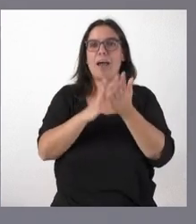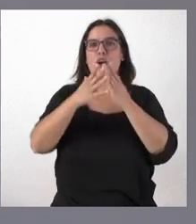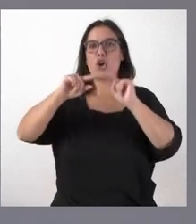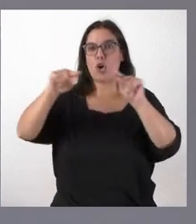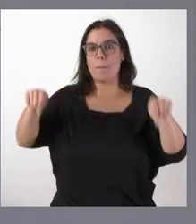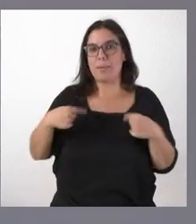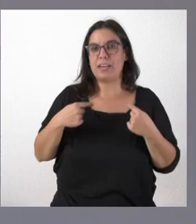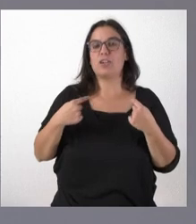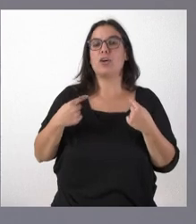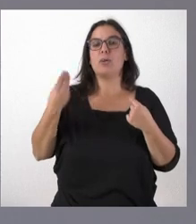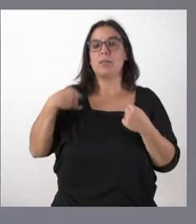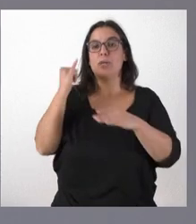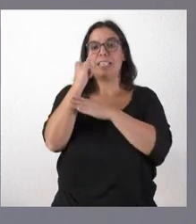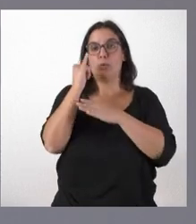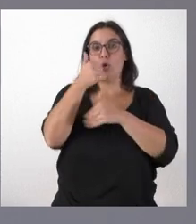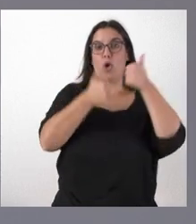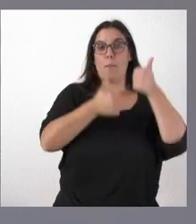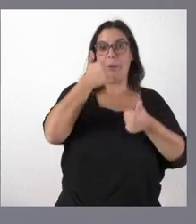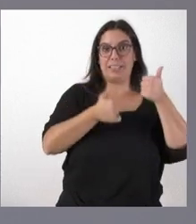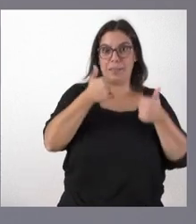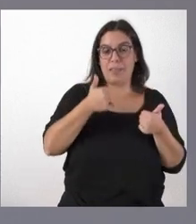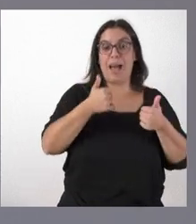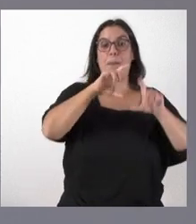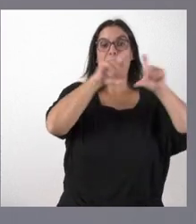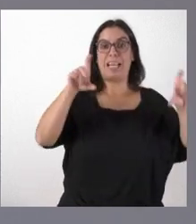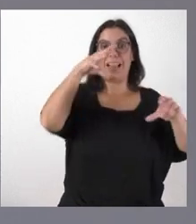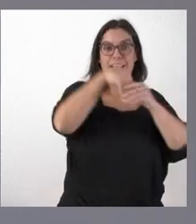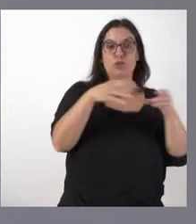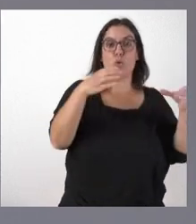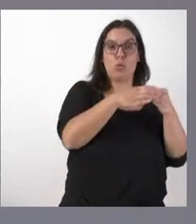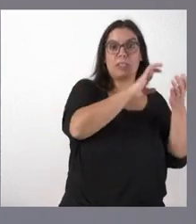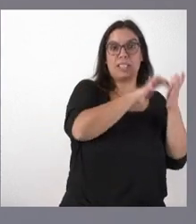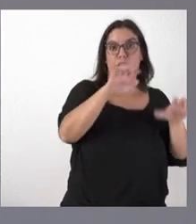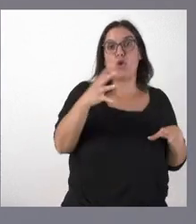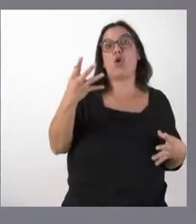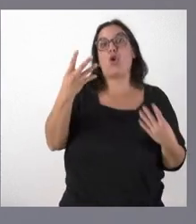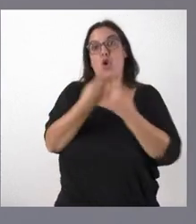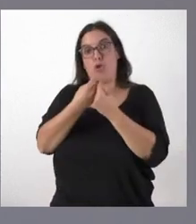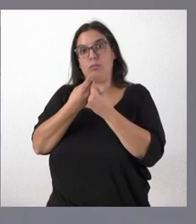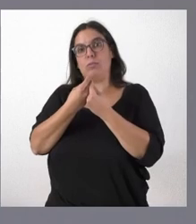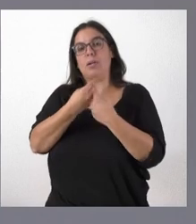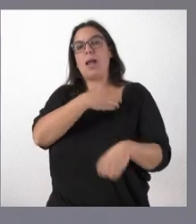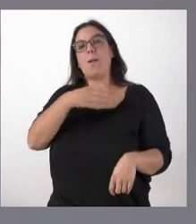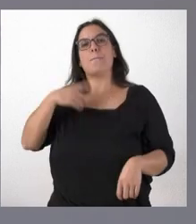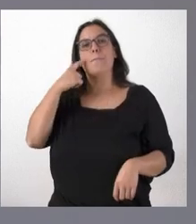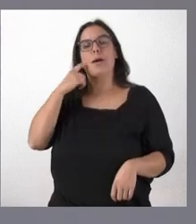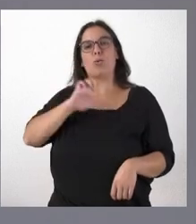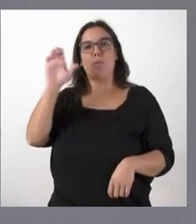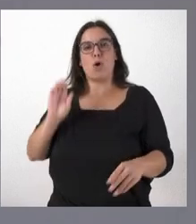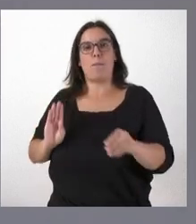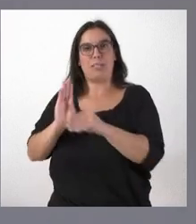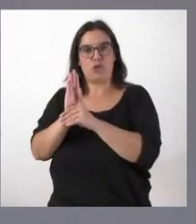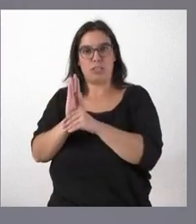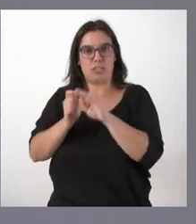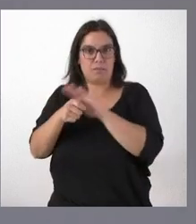que firma el Instituto de Competitividad Empresarial de la Junta de Castilla y León con el Banco Europeo de Inversiones y el Banco